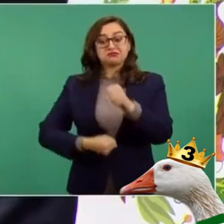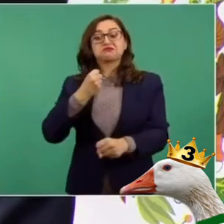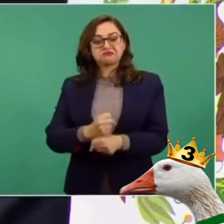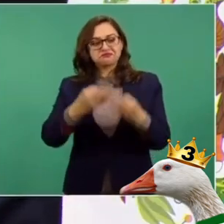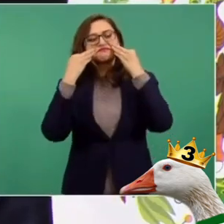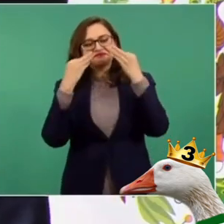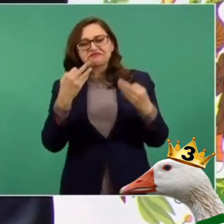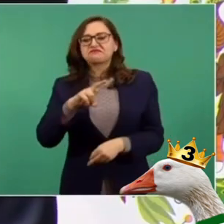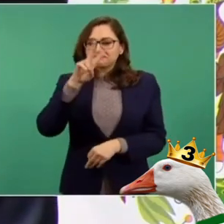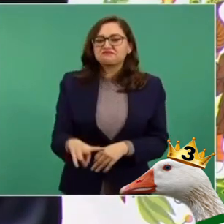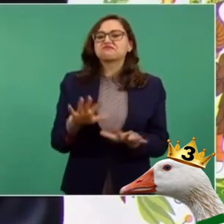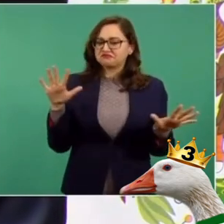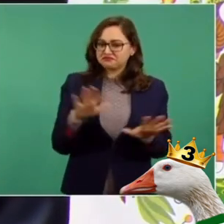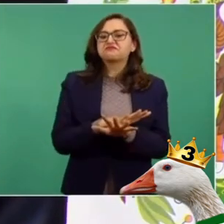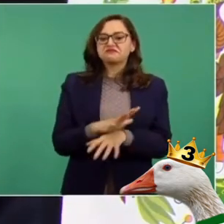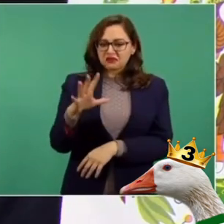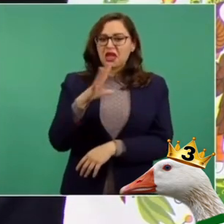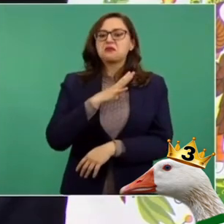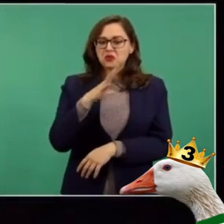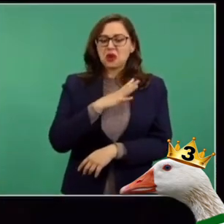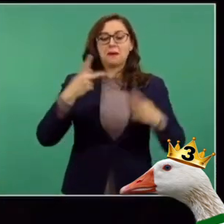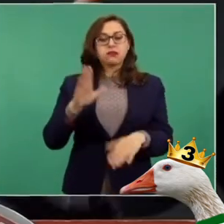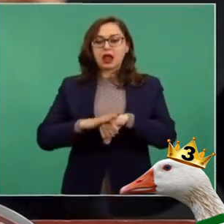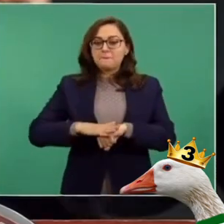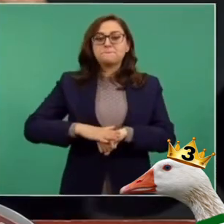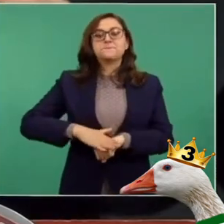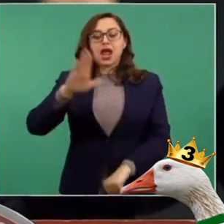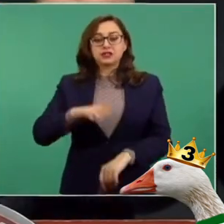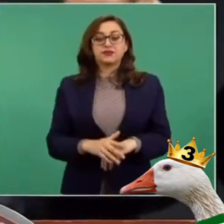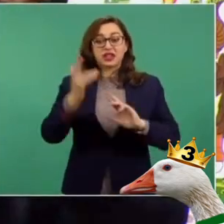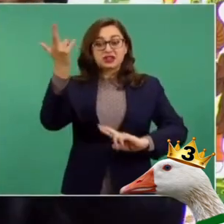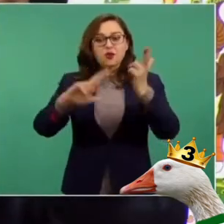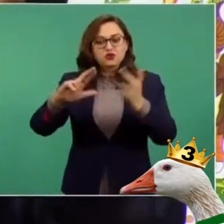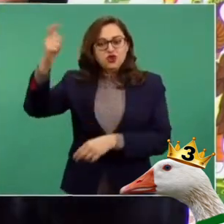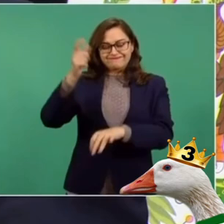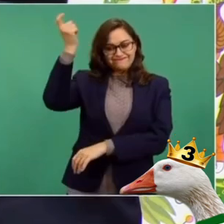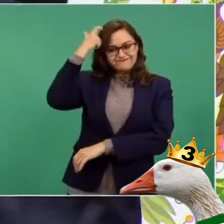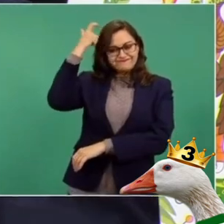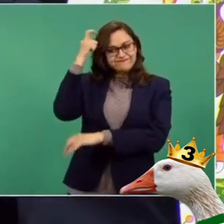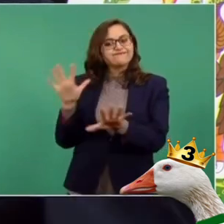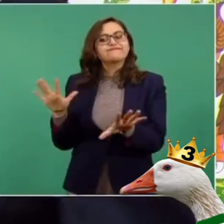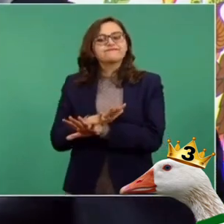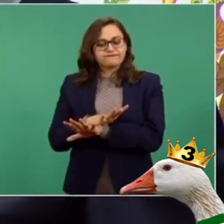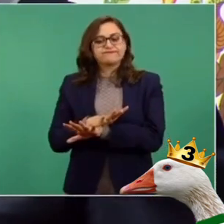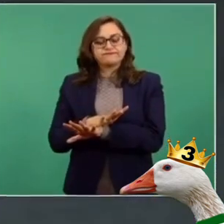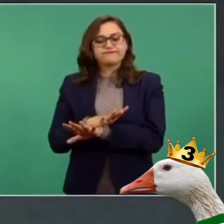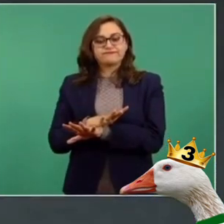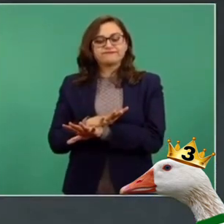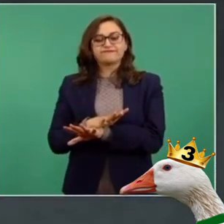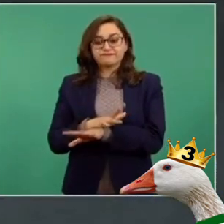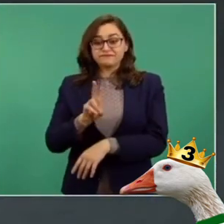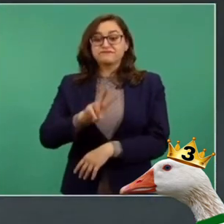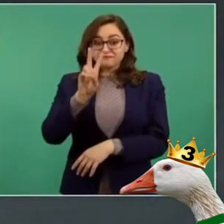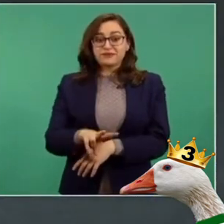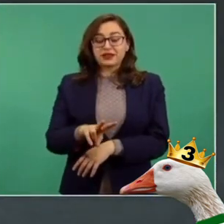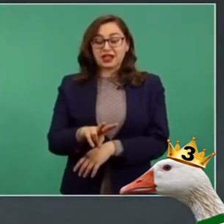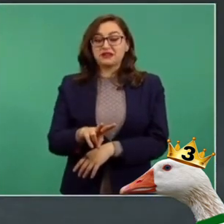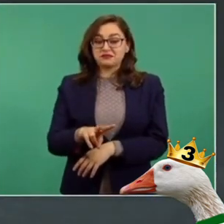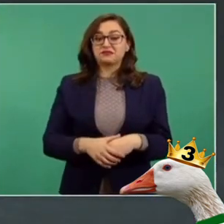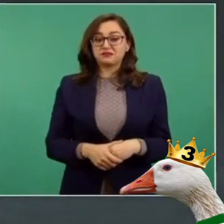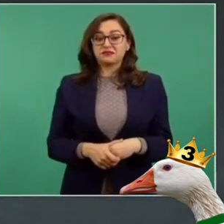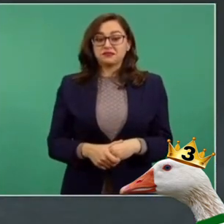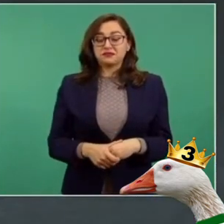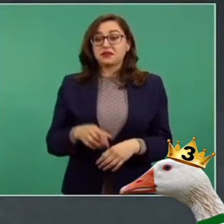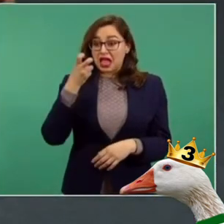años ha cambiado como nunca la mentalidad del pueblo. La revolución de las conciencias. Y eso es lo más cercano